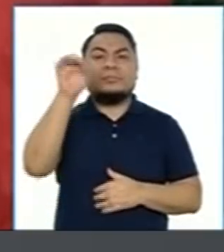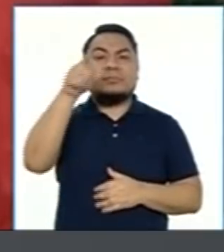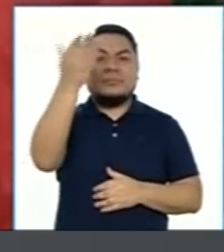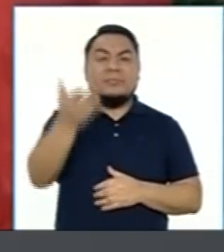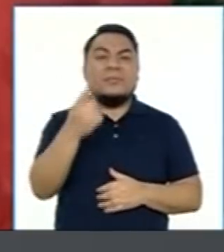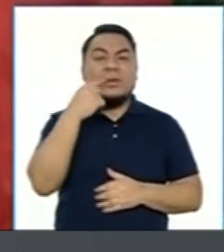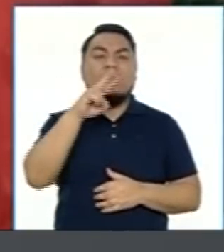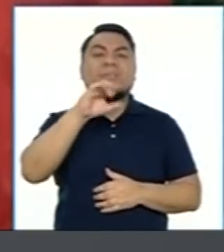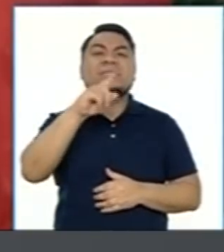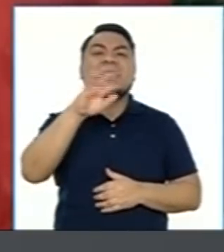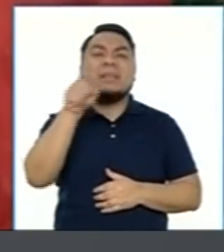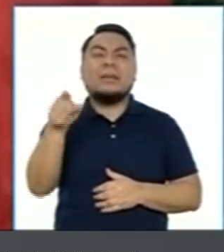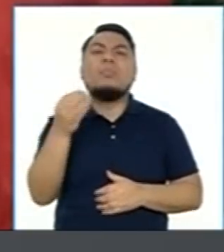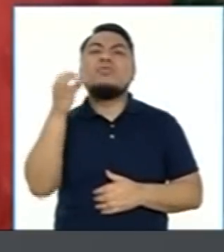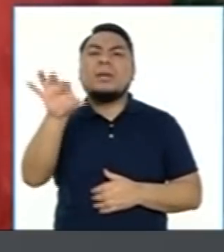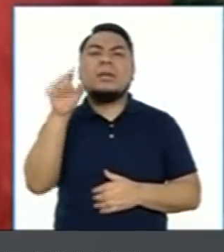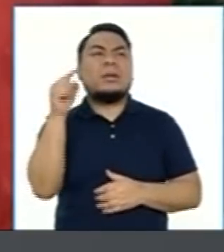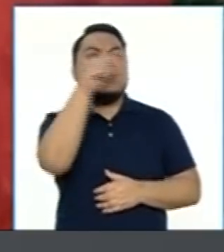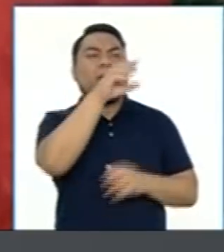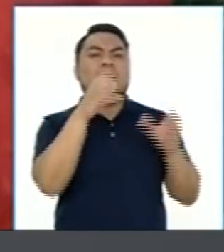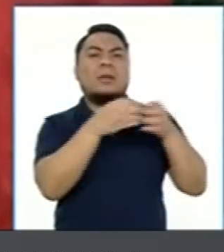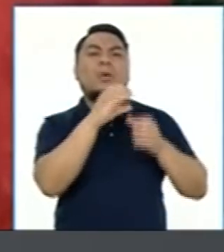Vicente Ceballos a la OEA.